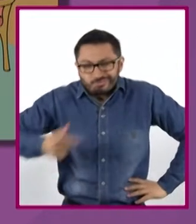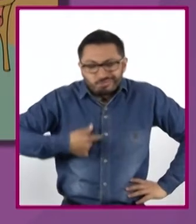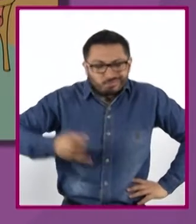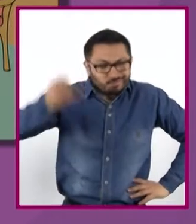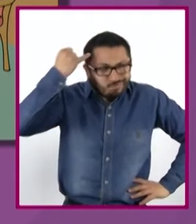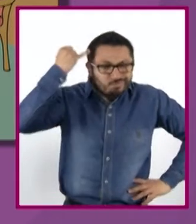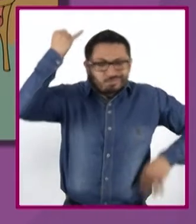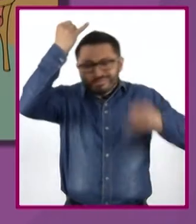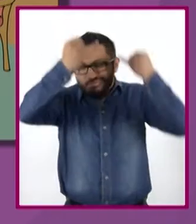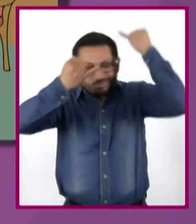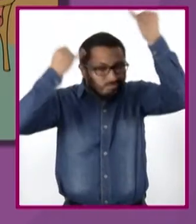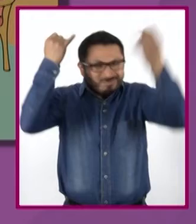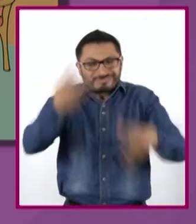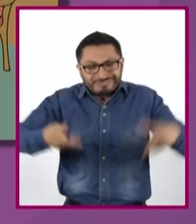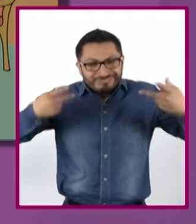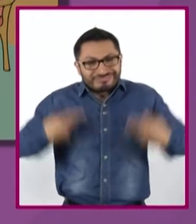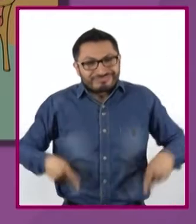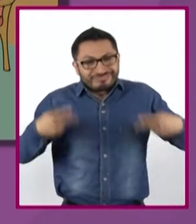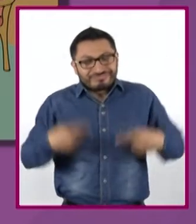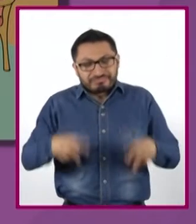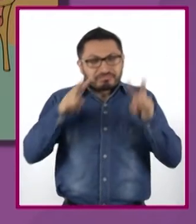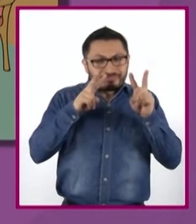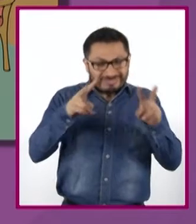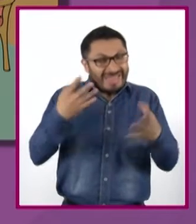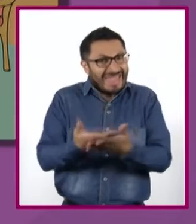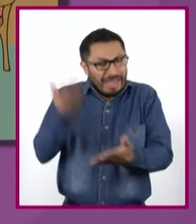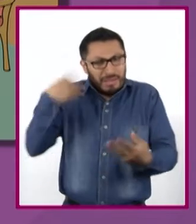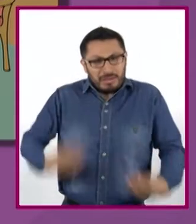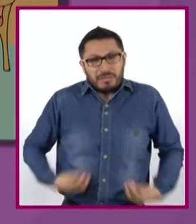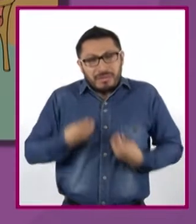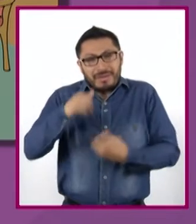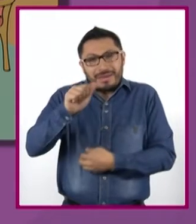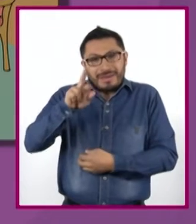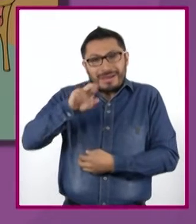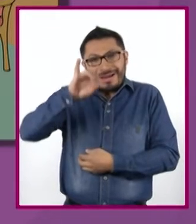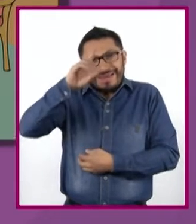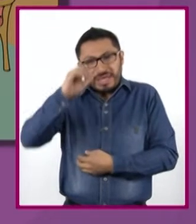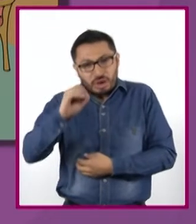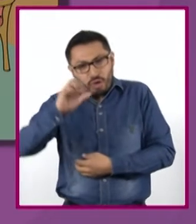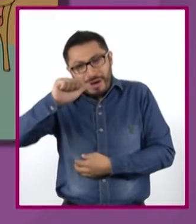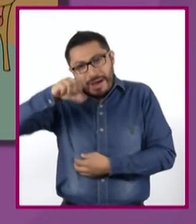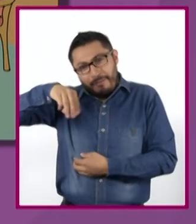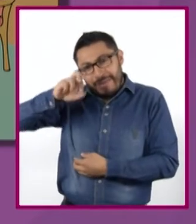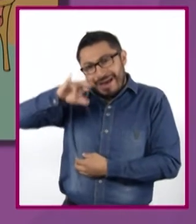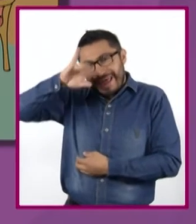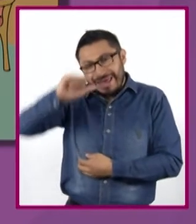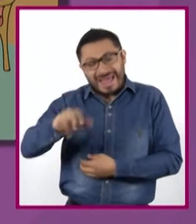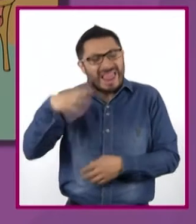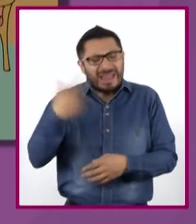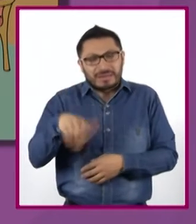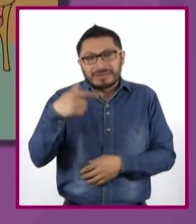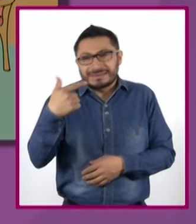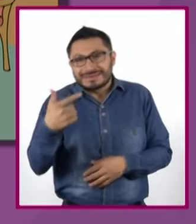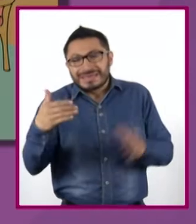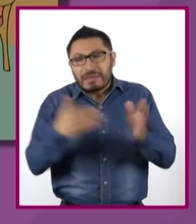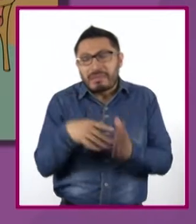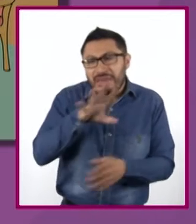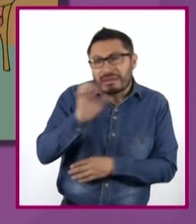¿sí? A la gente que habitó la zona de Árido América desde hace siete mil quinientos años.